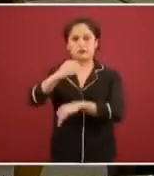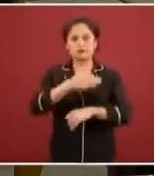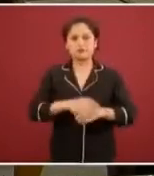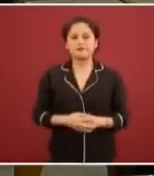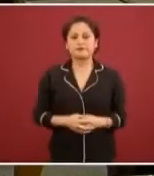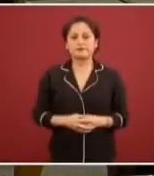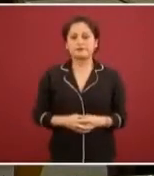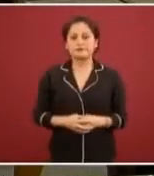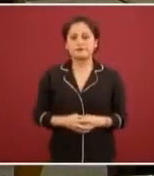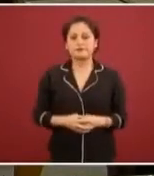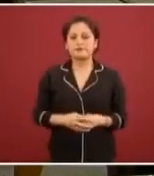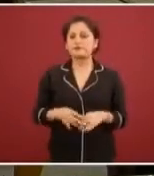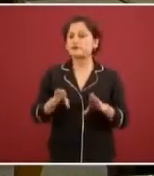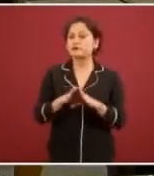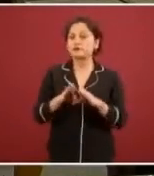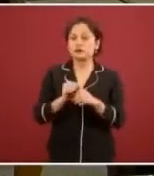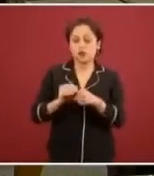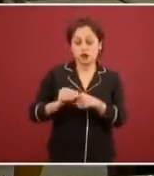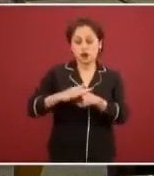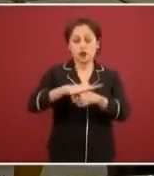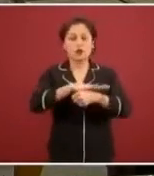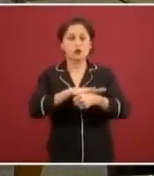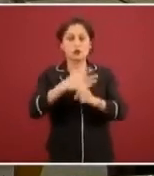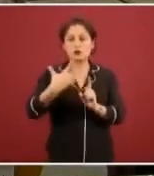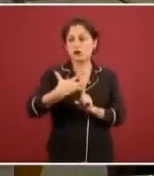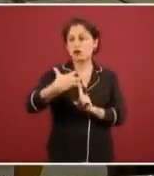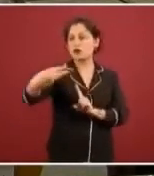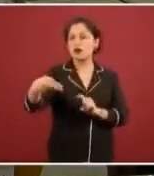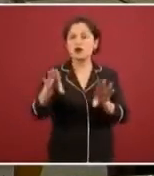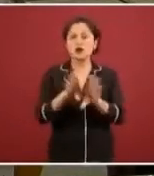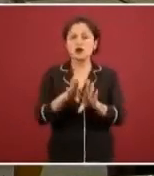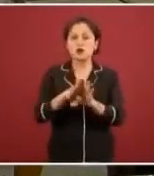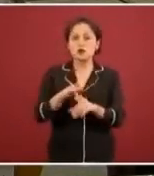¿Cómo se transmite el COVID? Así, achú.